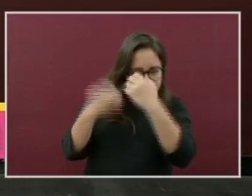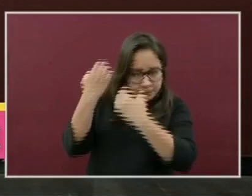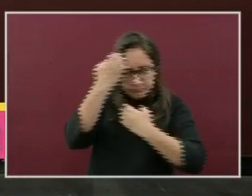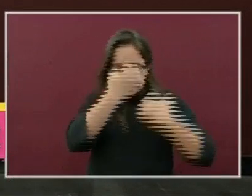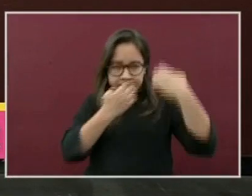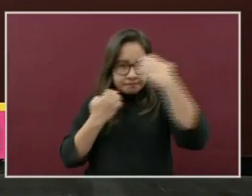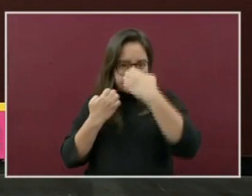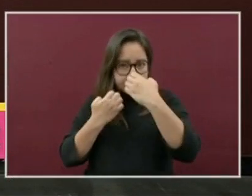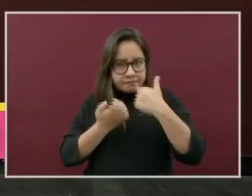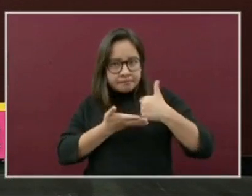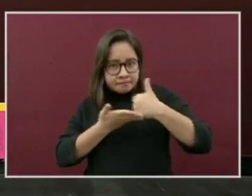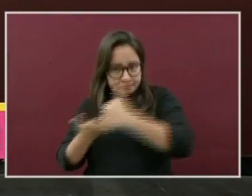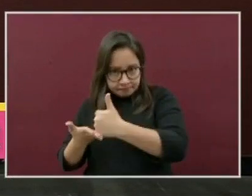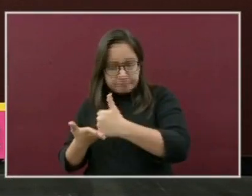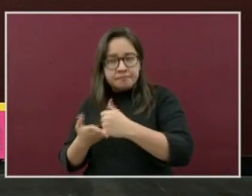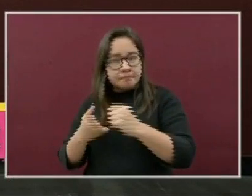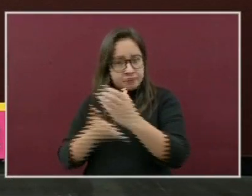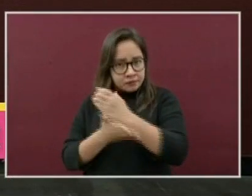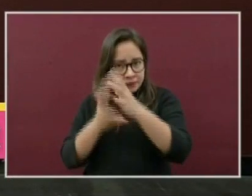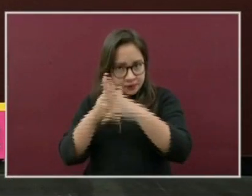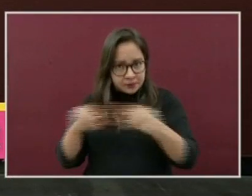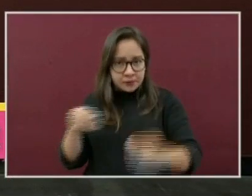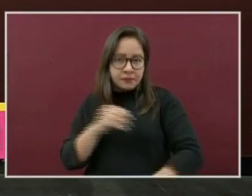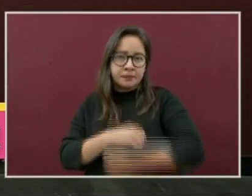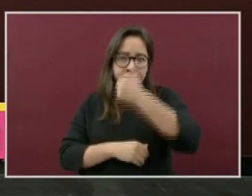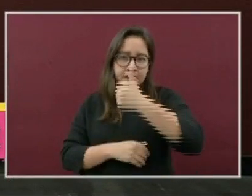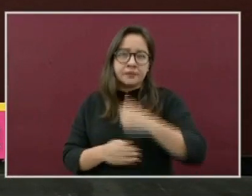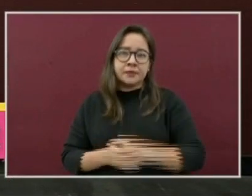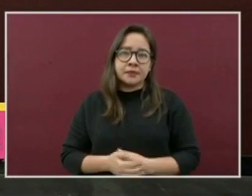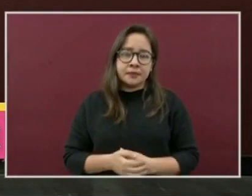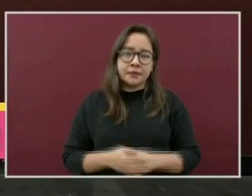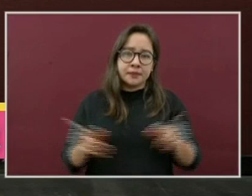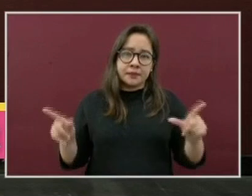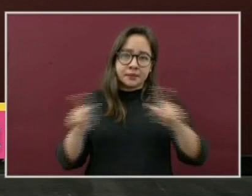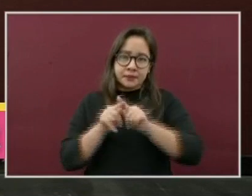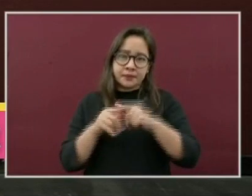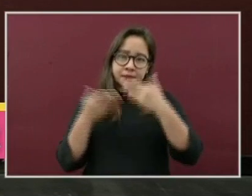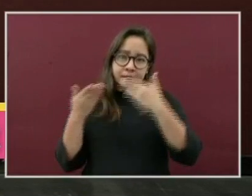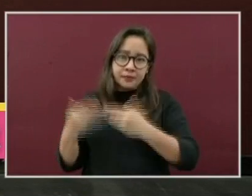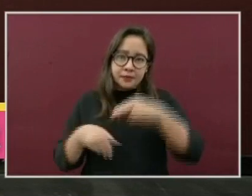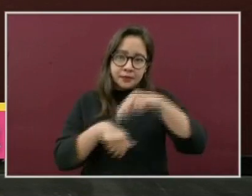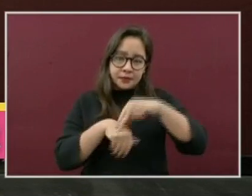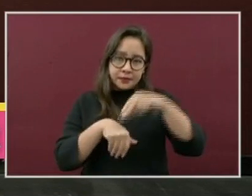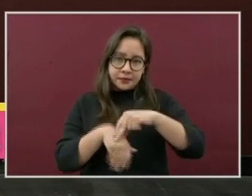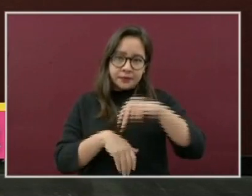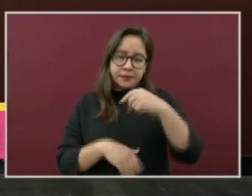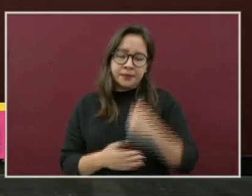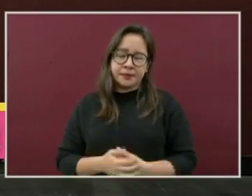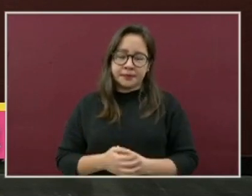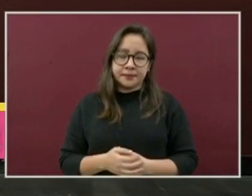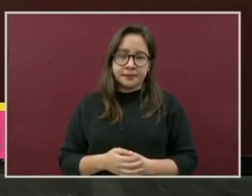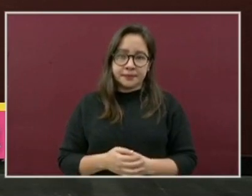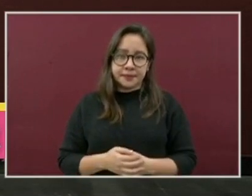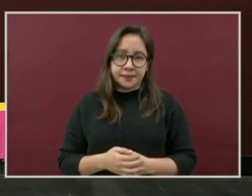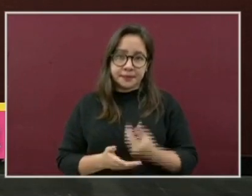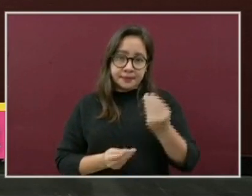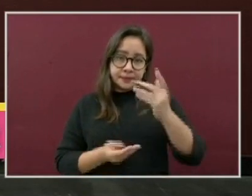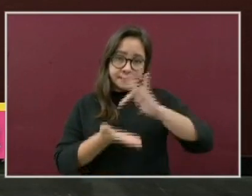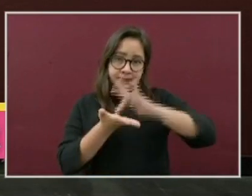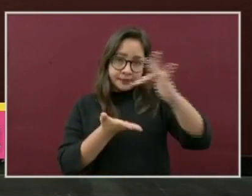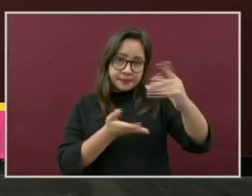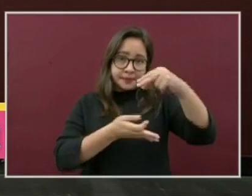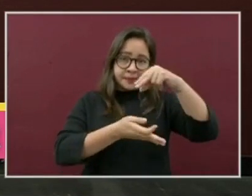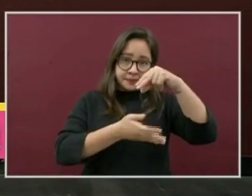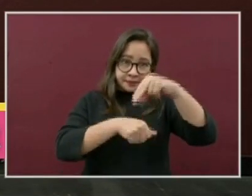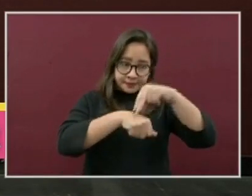se atendieron y se recuperaron. Continúa usted, doctora González Arroyo. Muchas gracias, doctora. Buenas noches